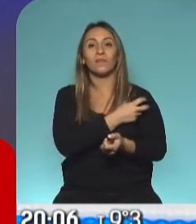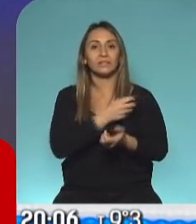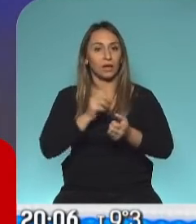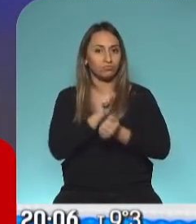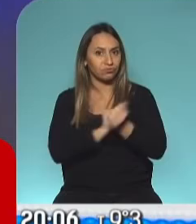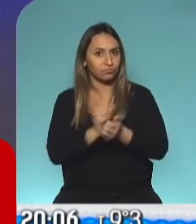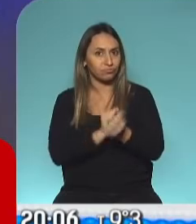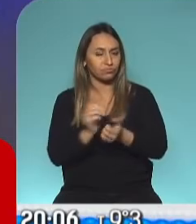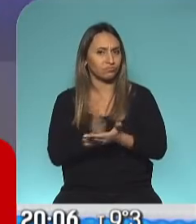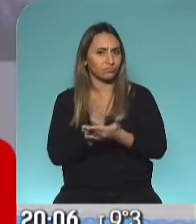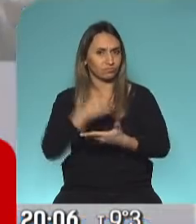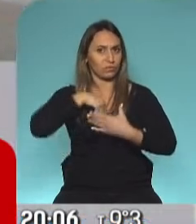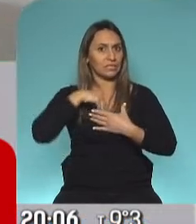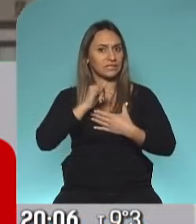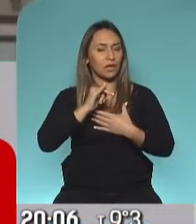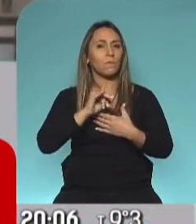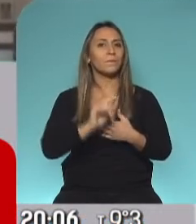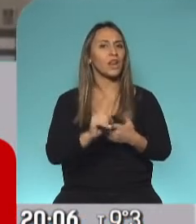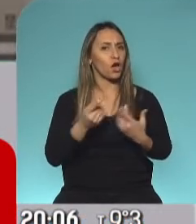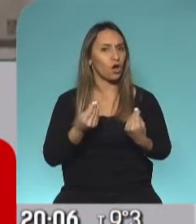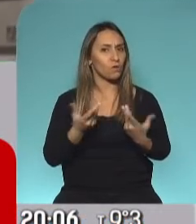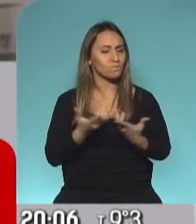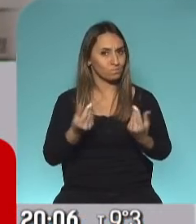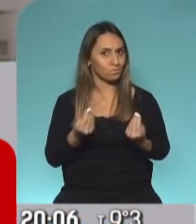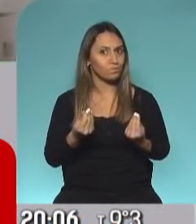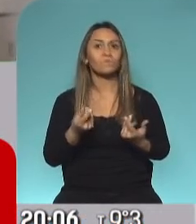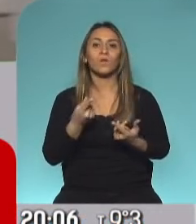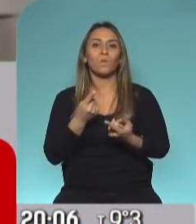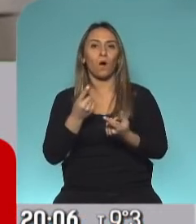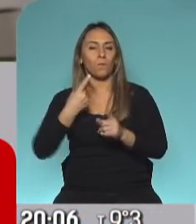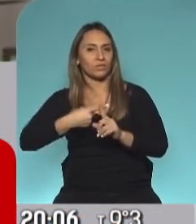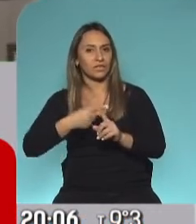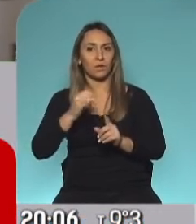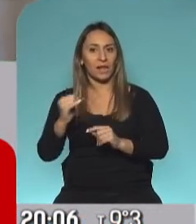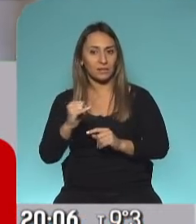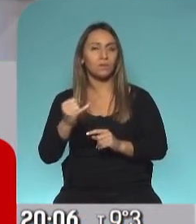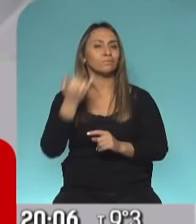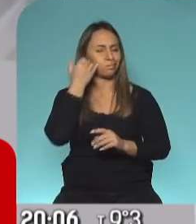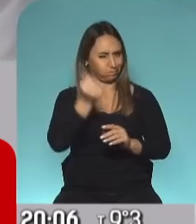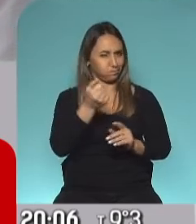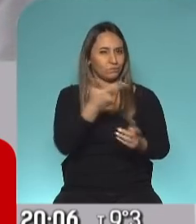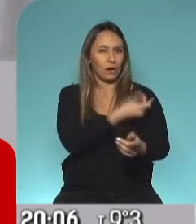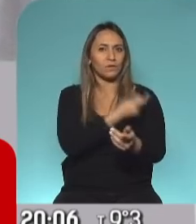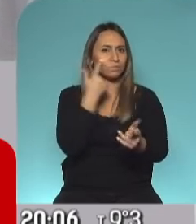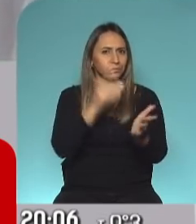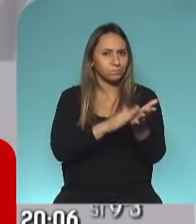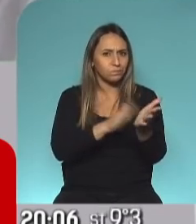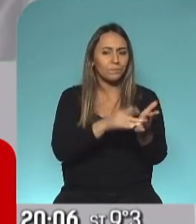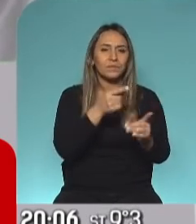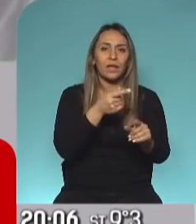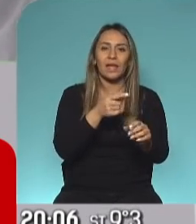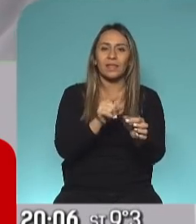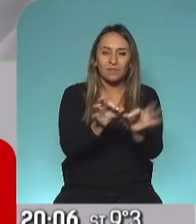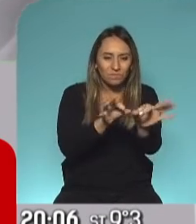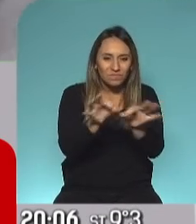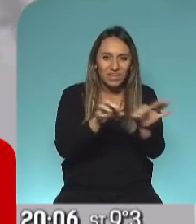han demostrado in vitro, o sea, no en seres humanos, sino que lo han probado fuera del ser humano, a ver si destruyen esos anticuerpos